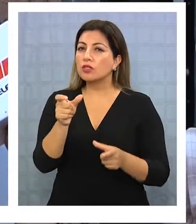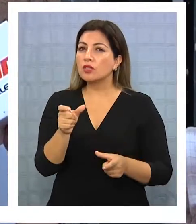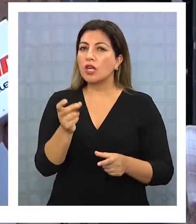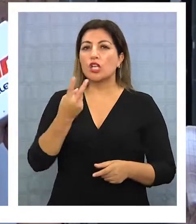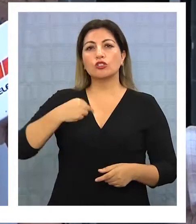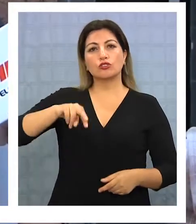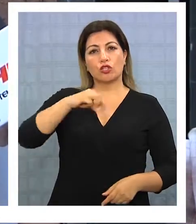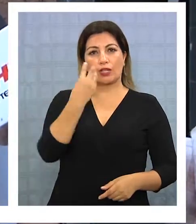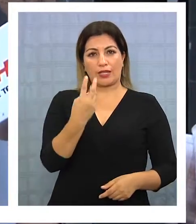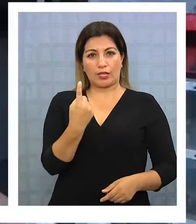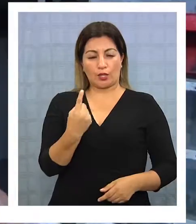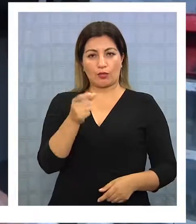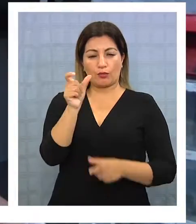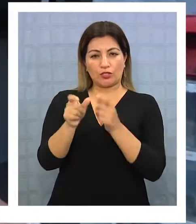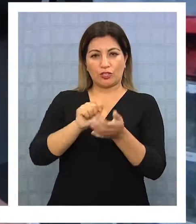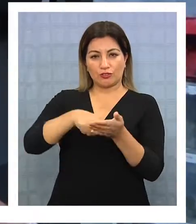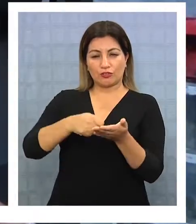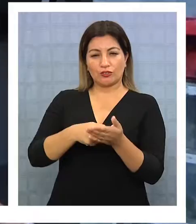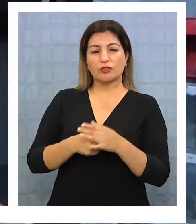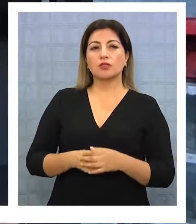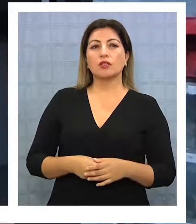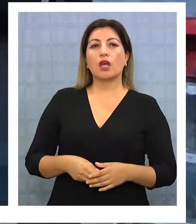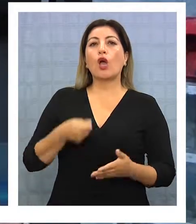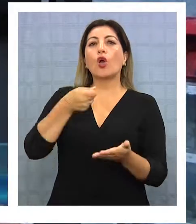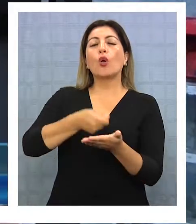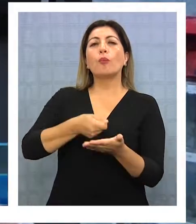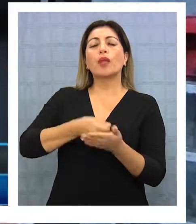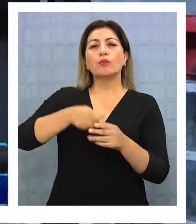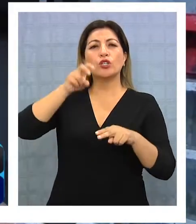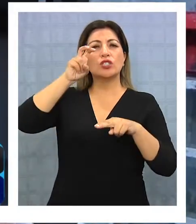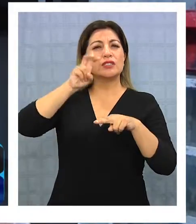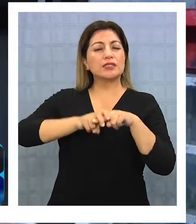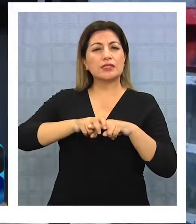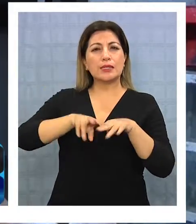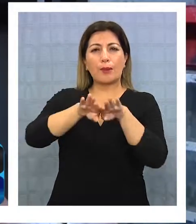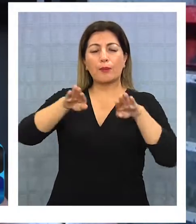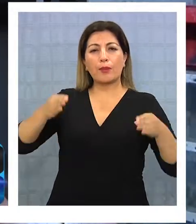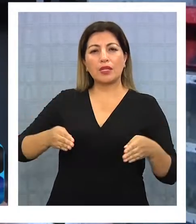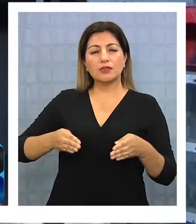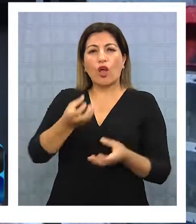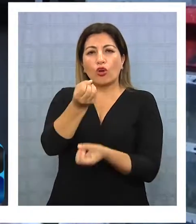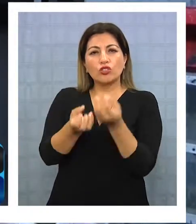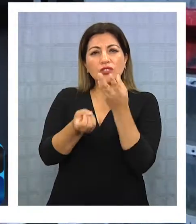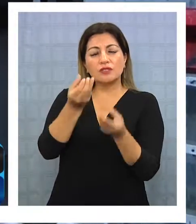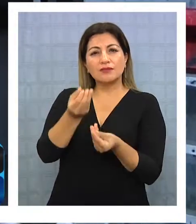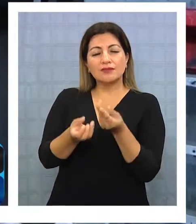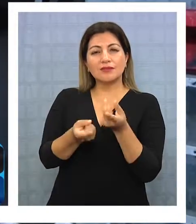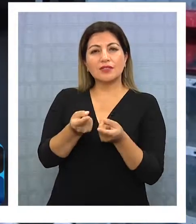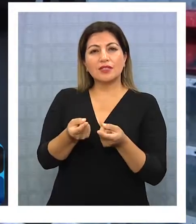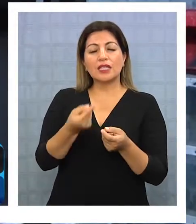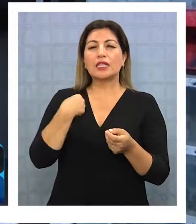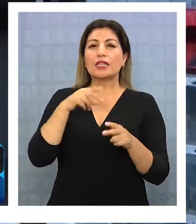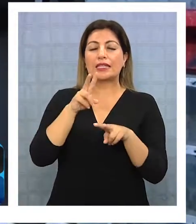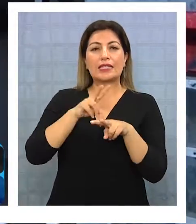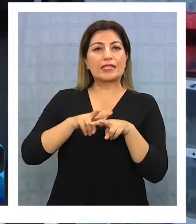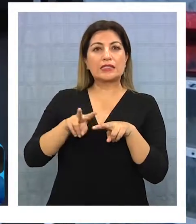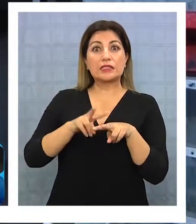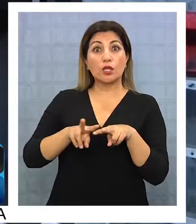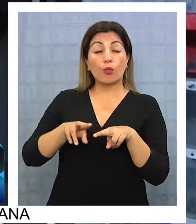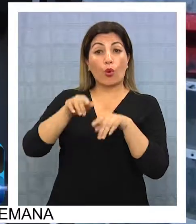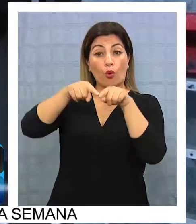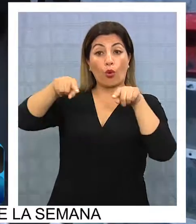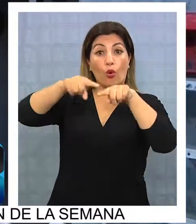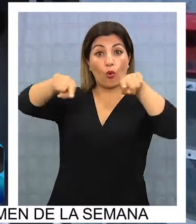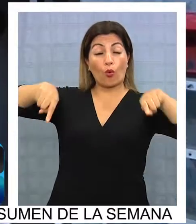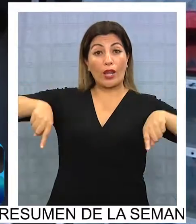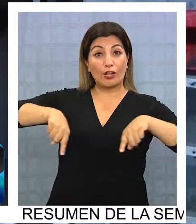Nosotros somos 31 socios. Compramos sillas, mesas, cocinas. Hicimos una cocina